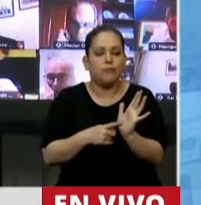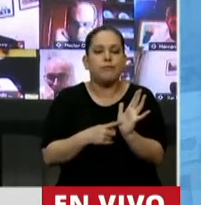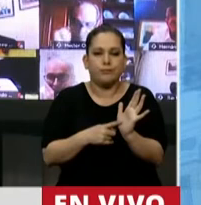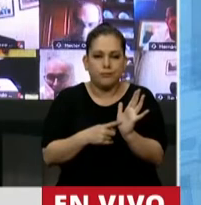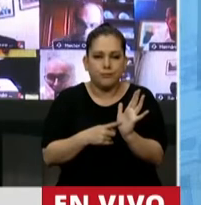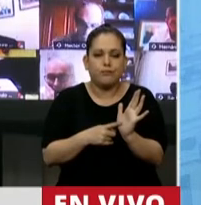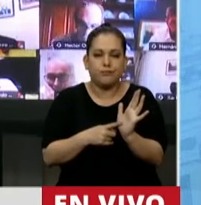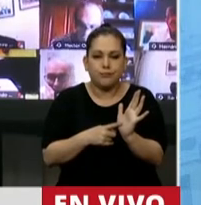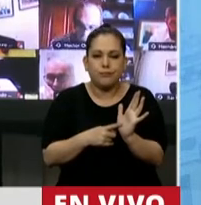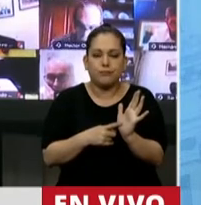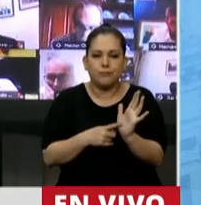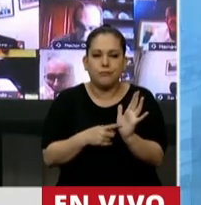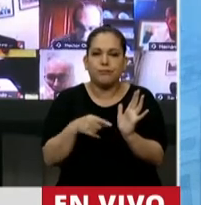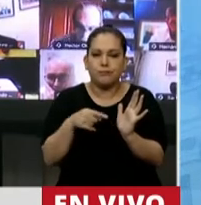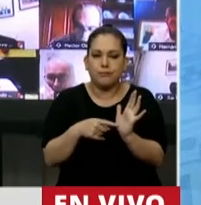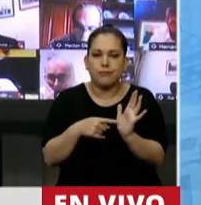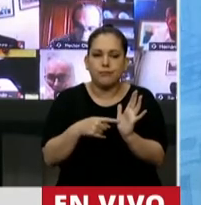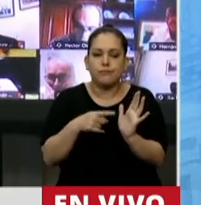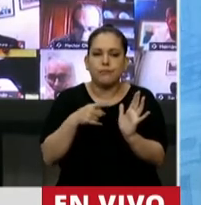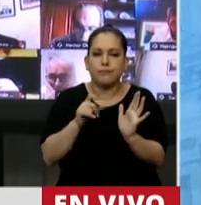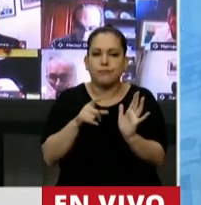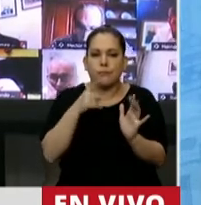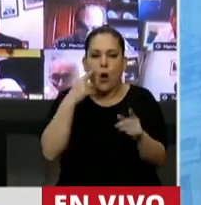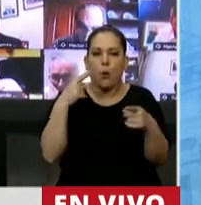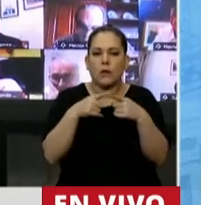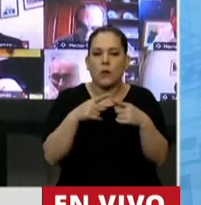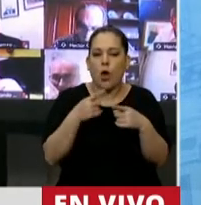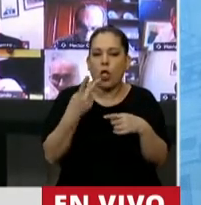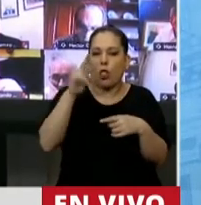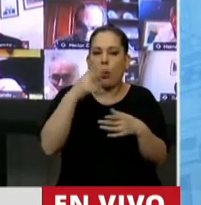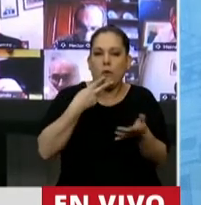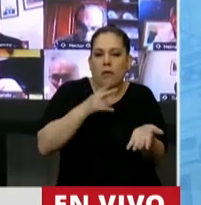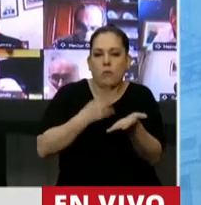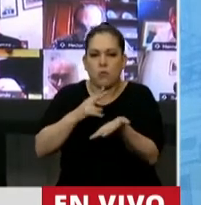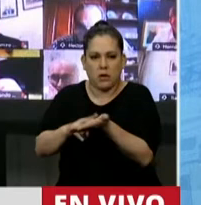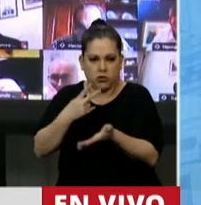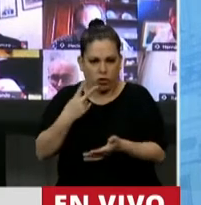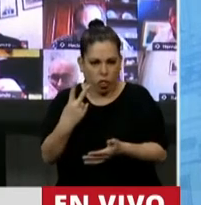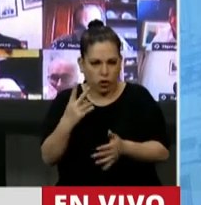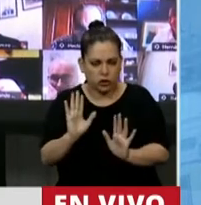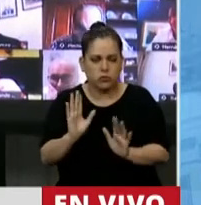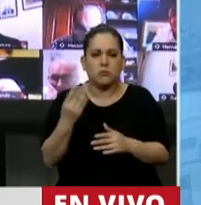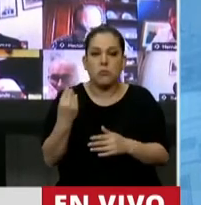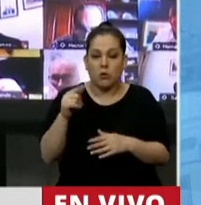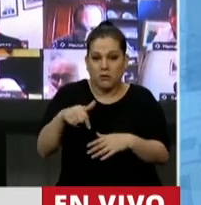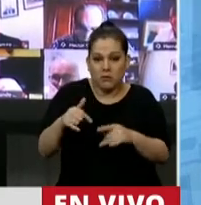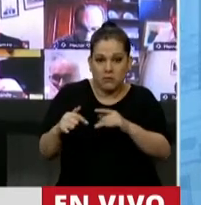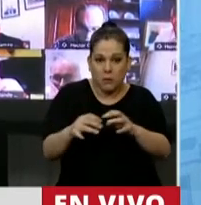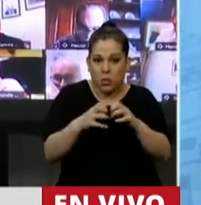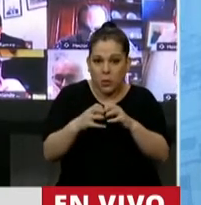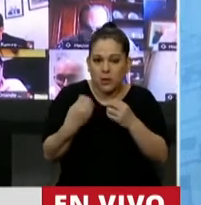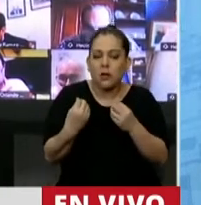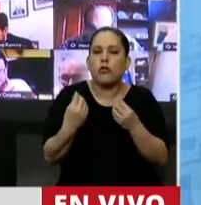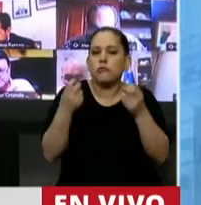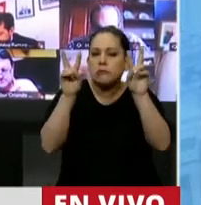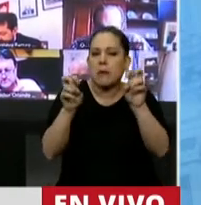enfrentarse al tema o al debate de la doble imposición. Básicamente, porque estamos debatiendo un